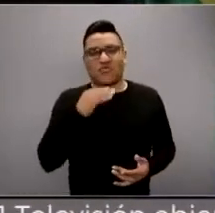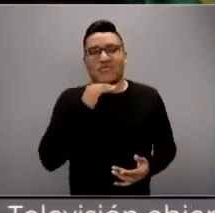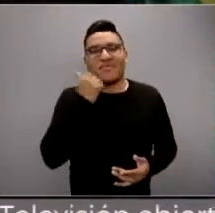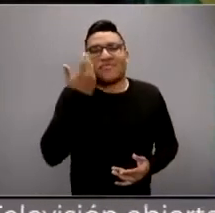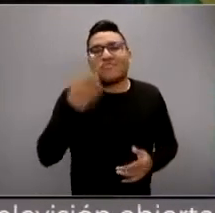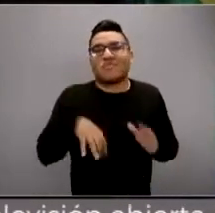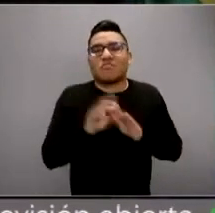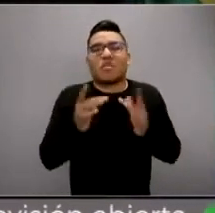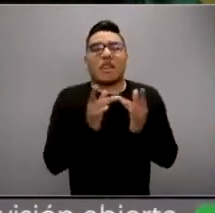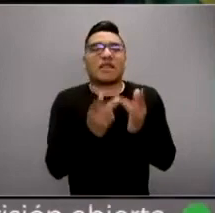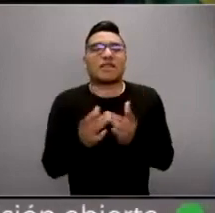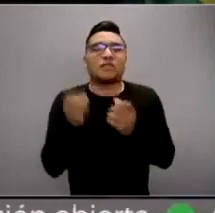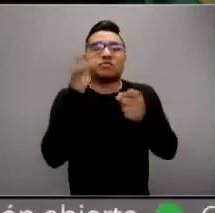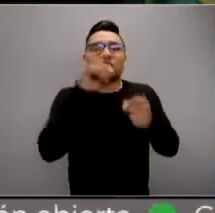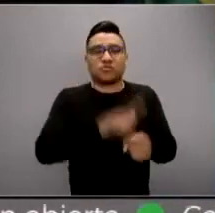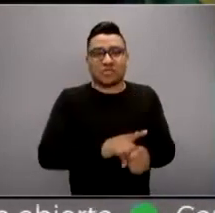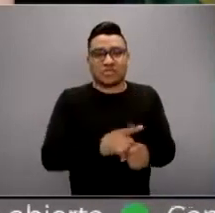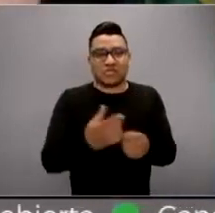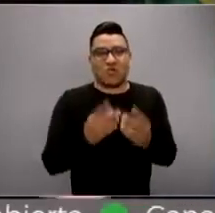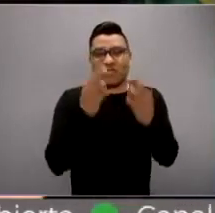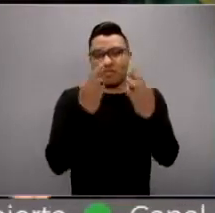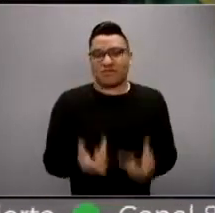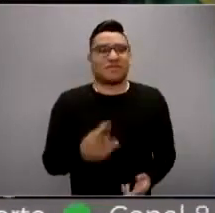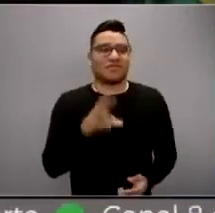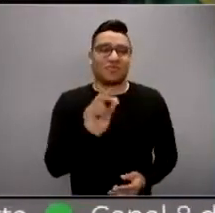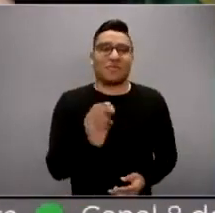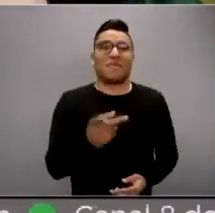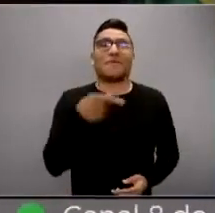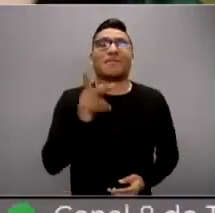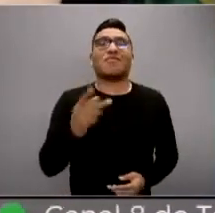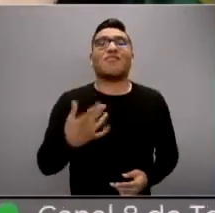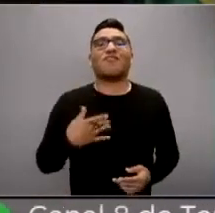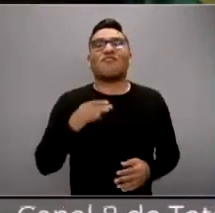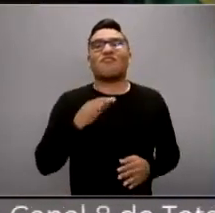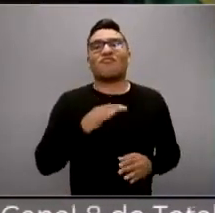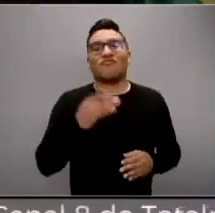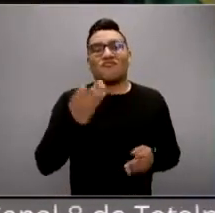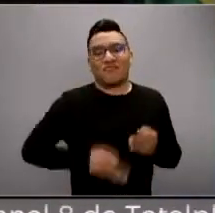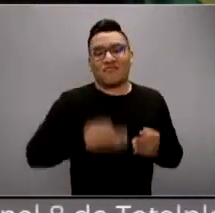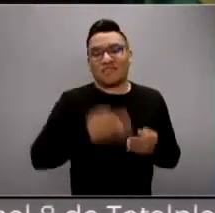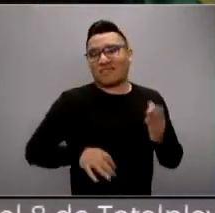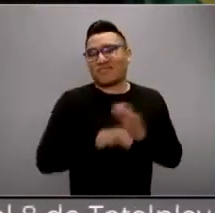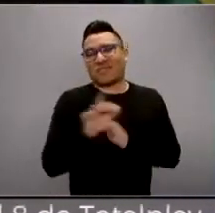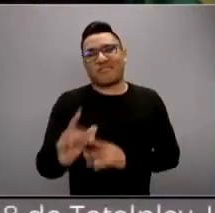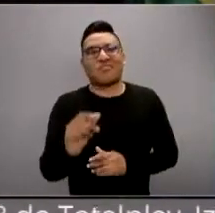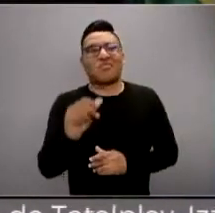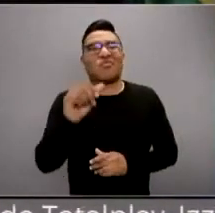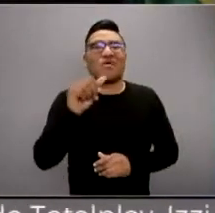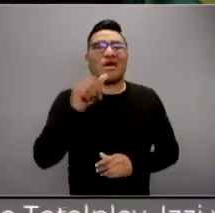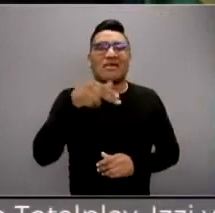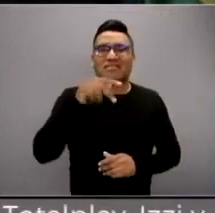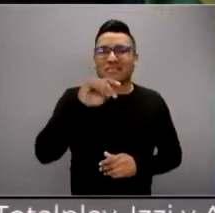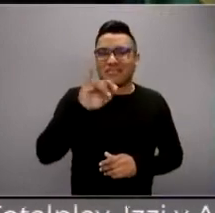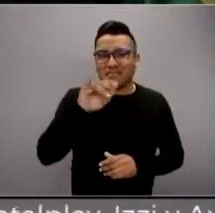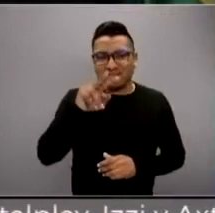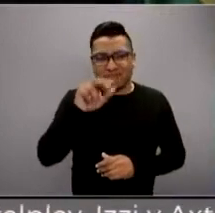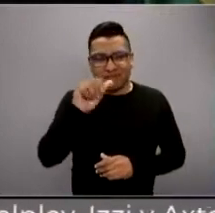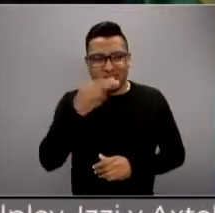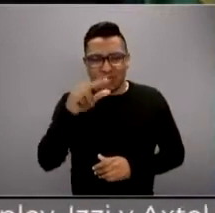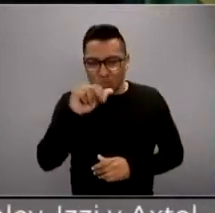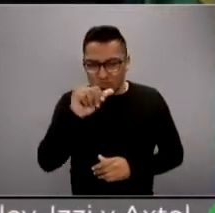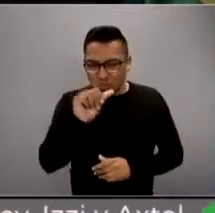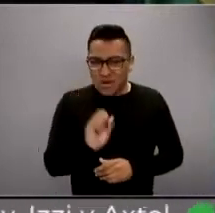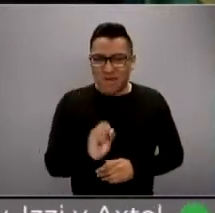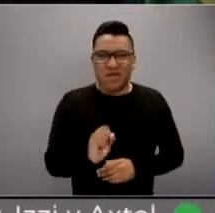Pero el problema aquí es una falta de lectura crítica, porque por fuera de las redes también están los tierraplanistas, los antivacunas, ¿saben? Esto es algo